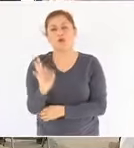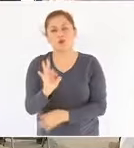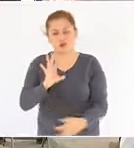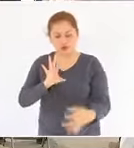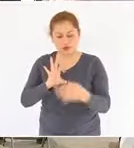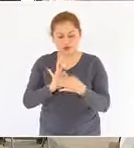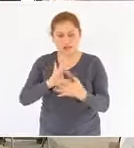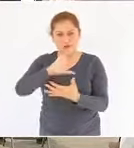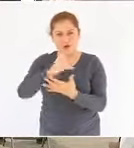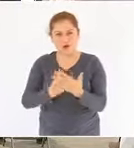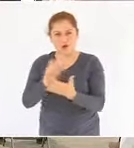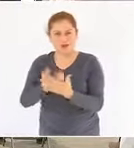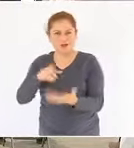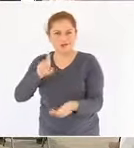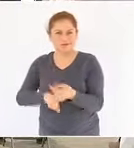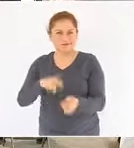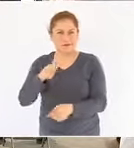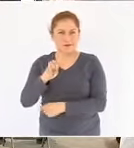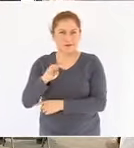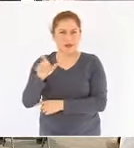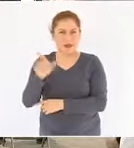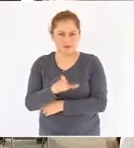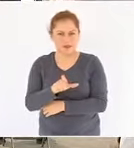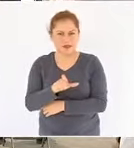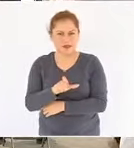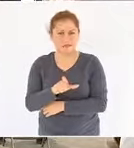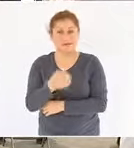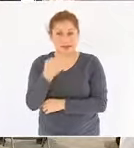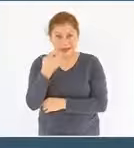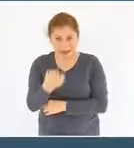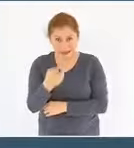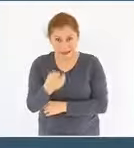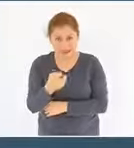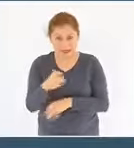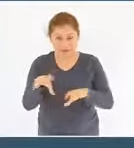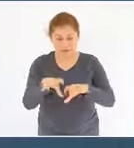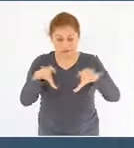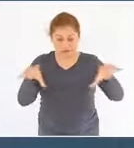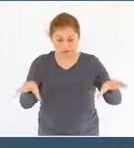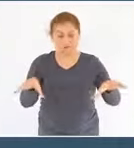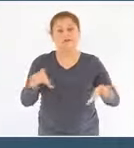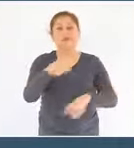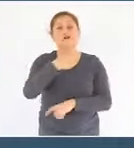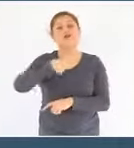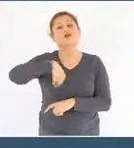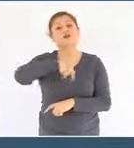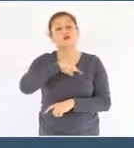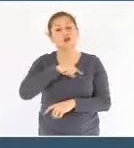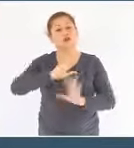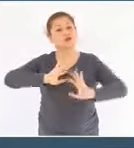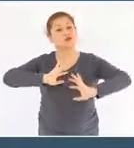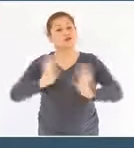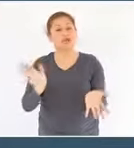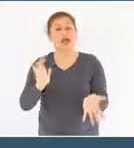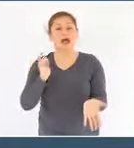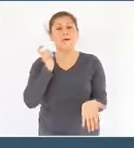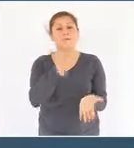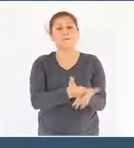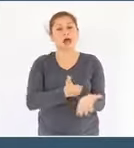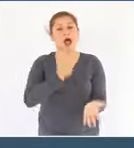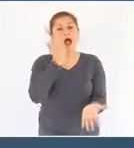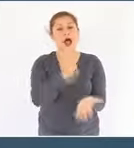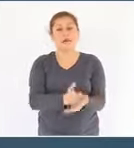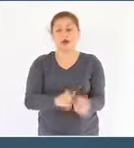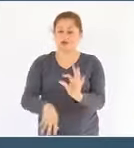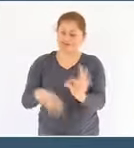vigentes en Pemex. a estas empresas les hemos pagado todas las facturas